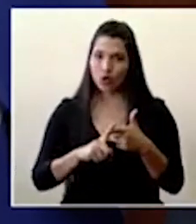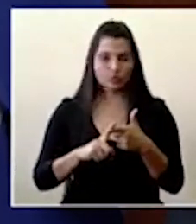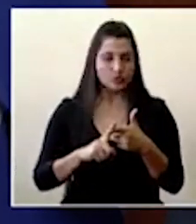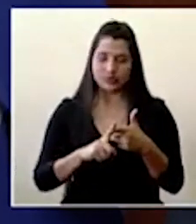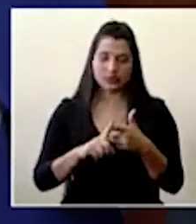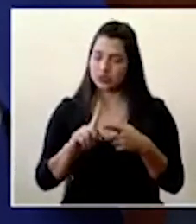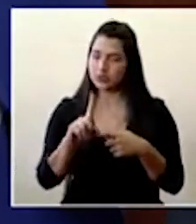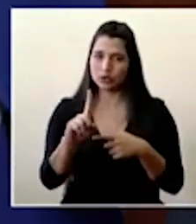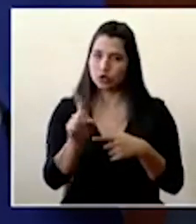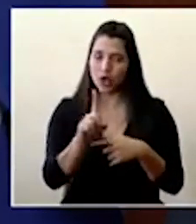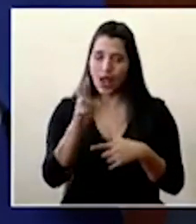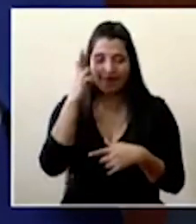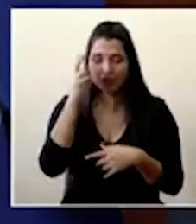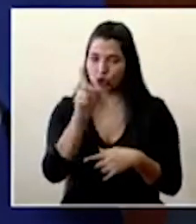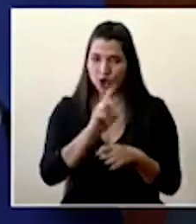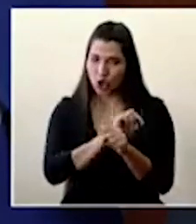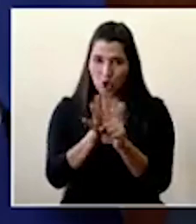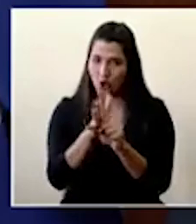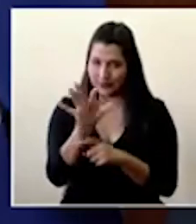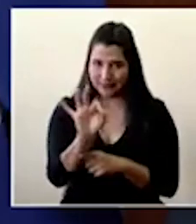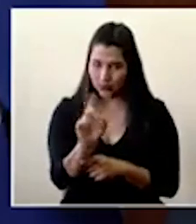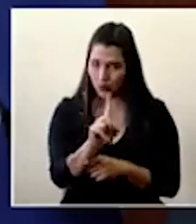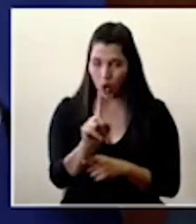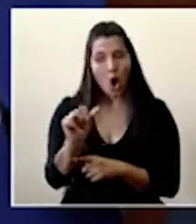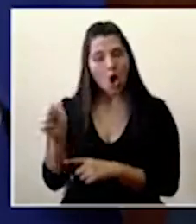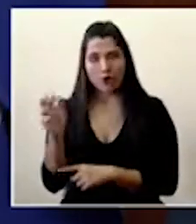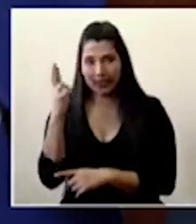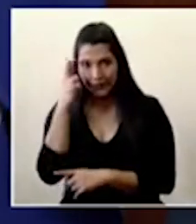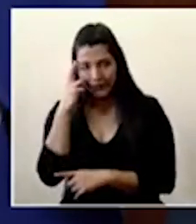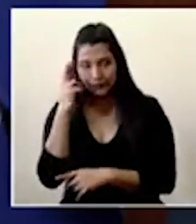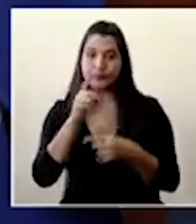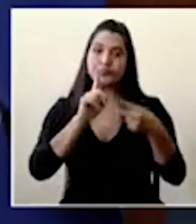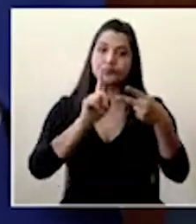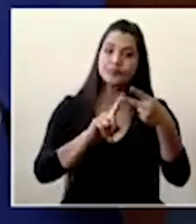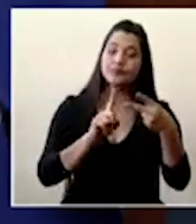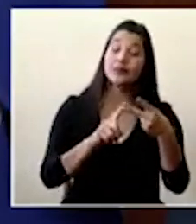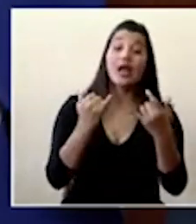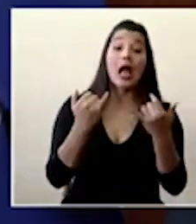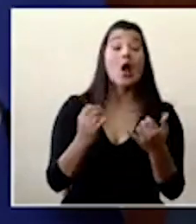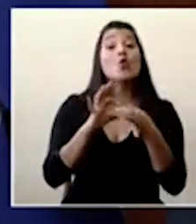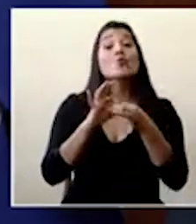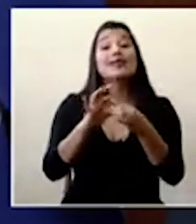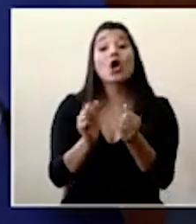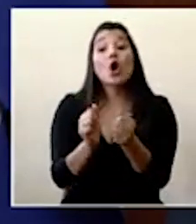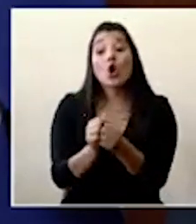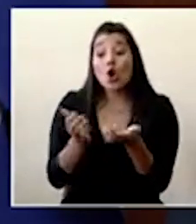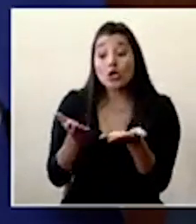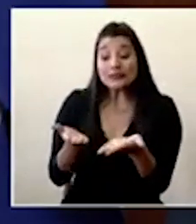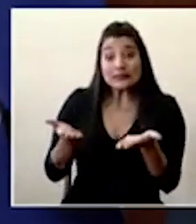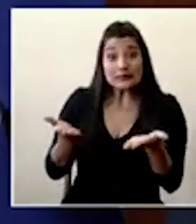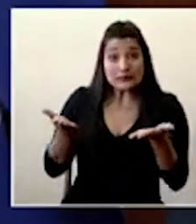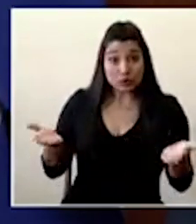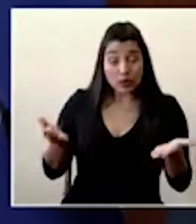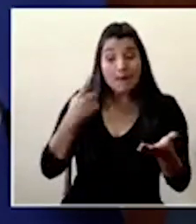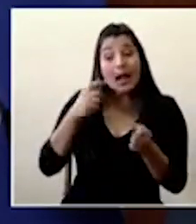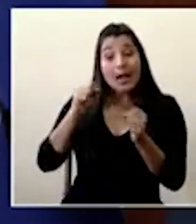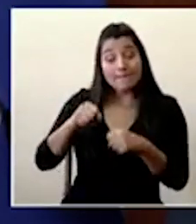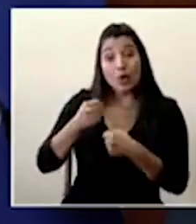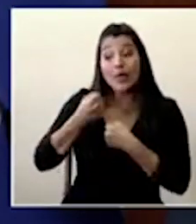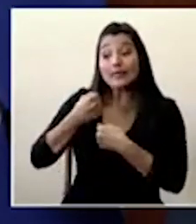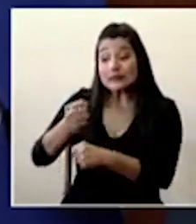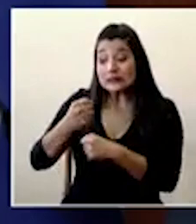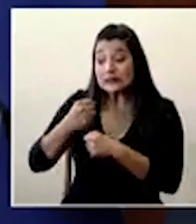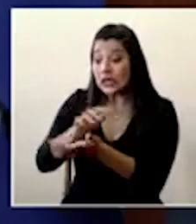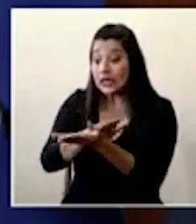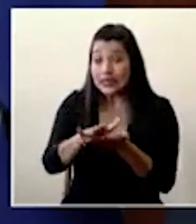se descarta por esta enfermedad. En cuanto a los suministros y los insumos para limpieza